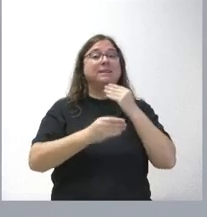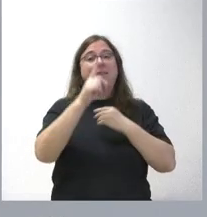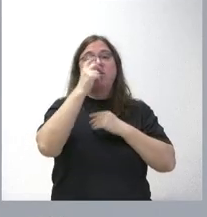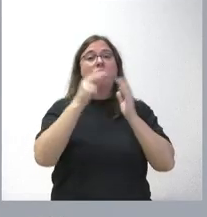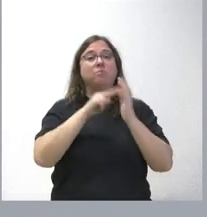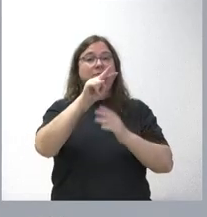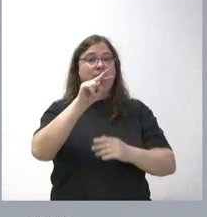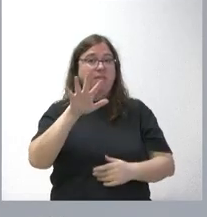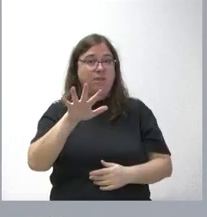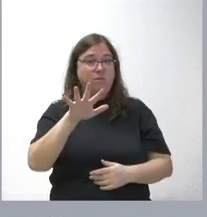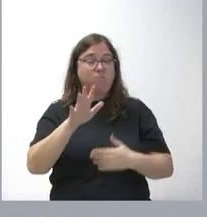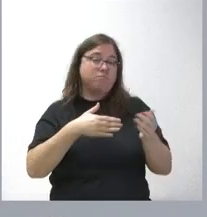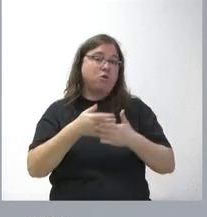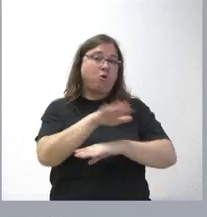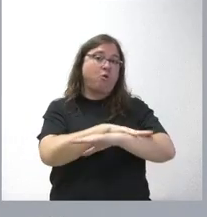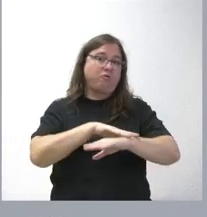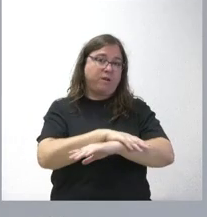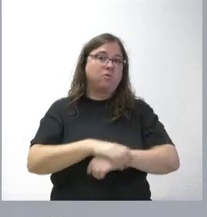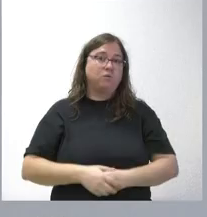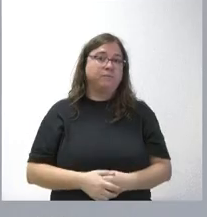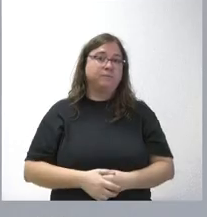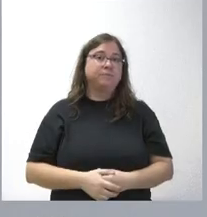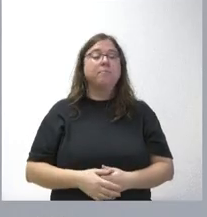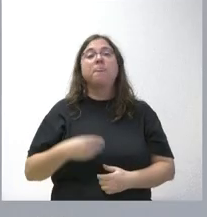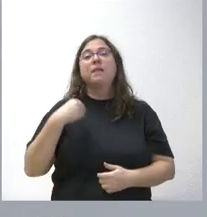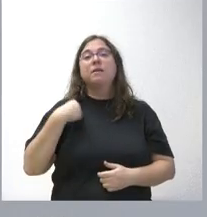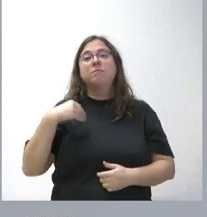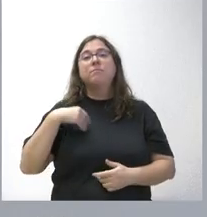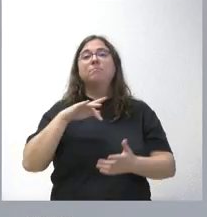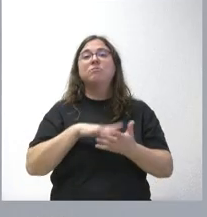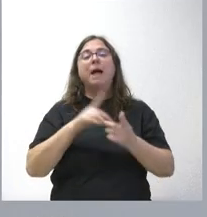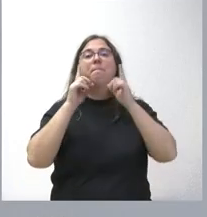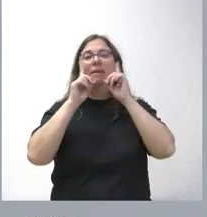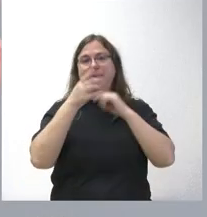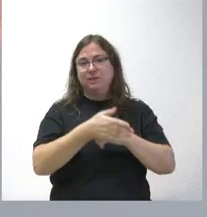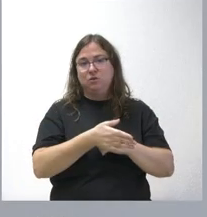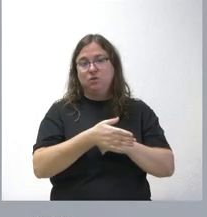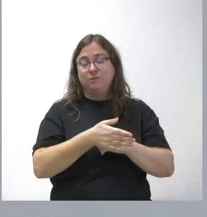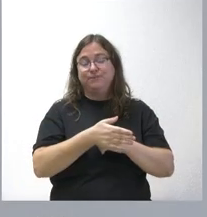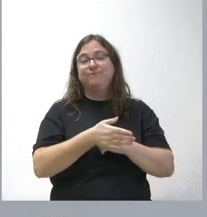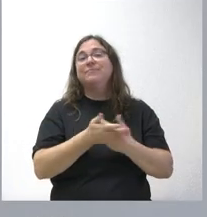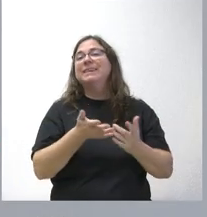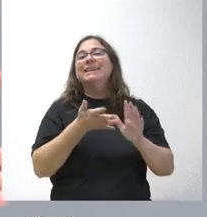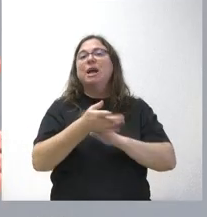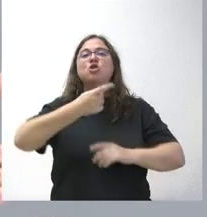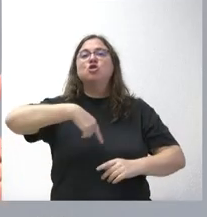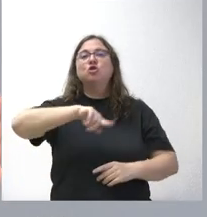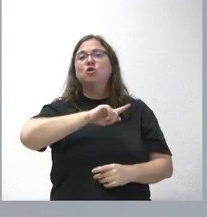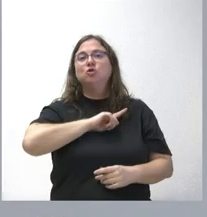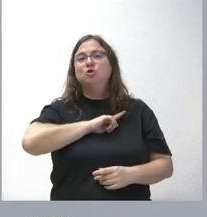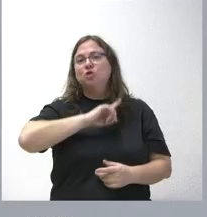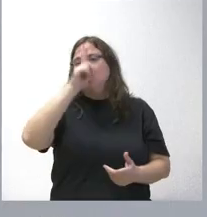por parte del Gobierno. Y lo que hemos establecido, por tanto, es una previsión. De hecho, otra manera, nosotros no hemos